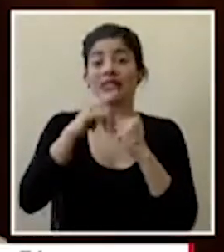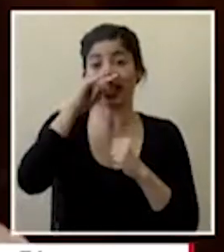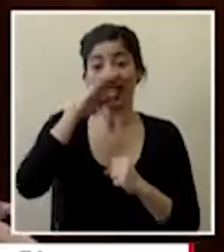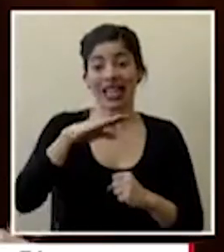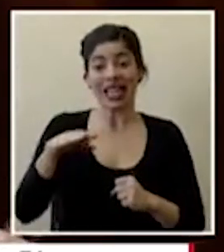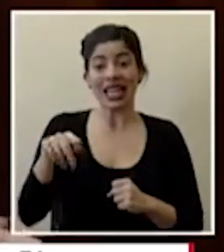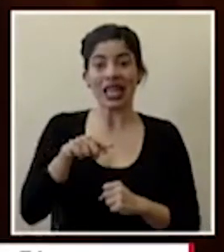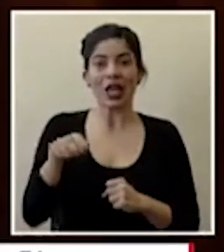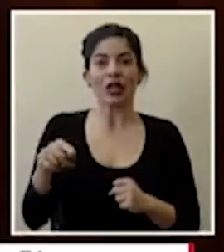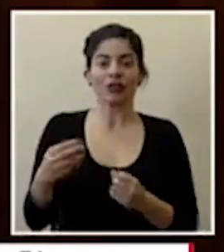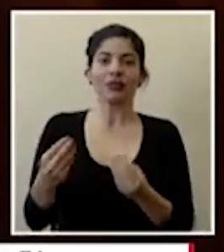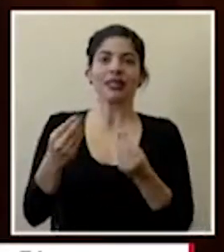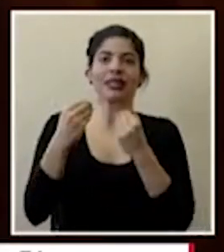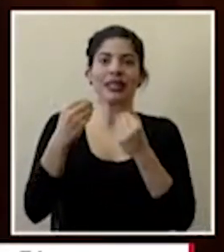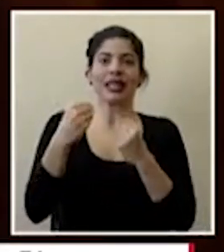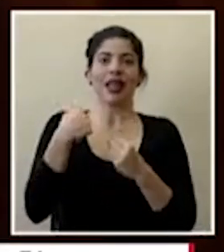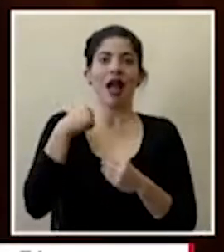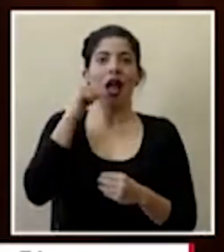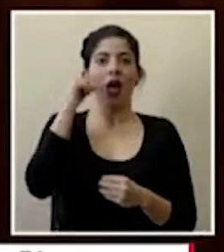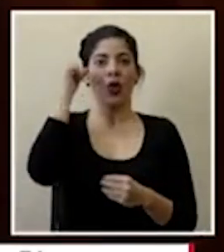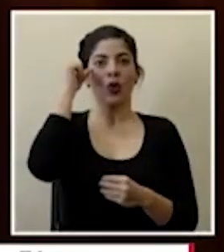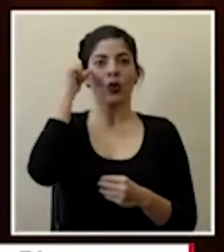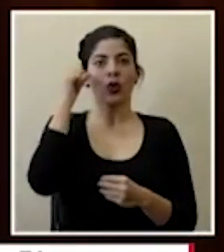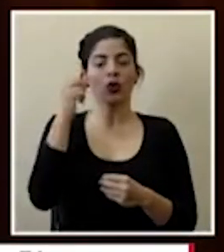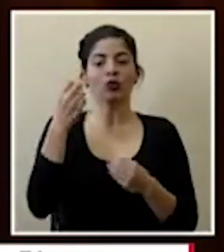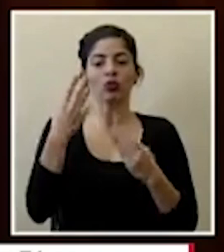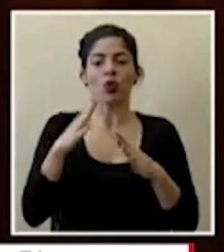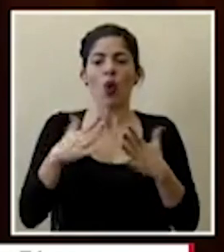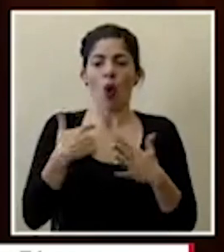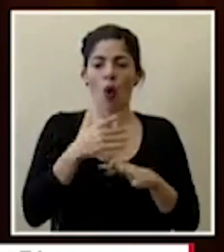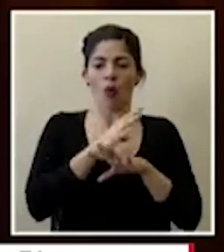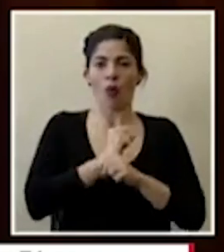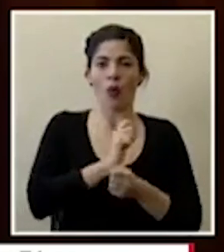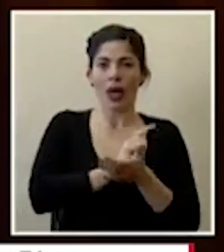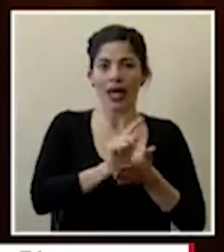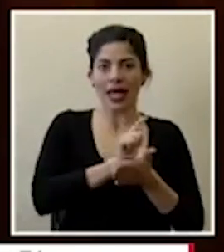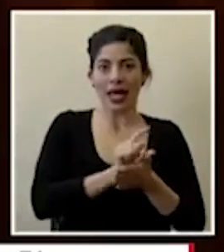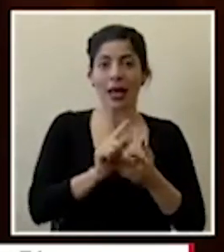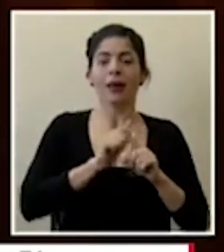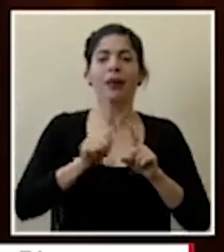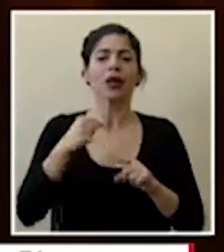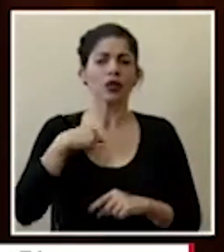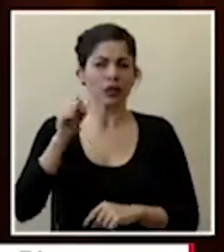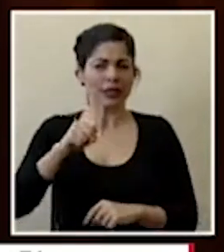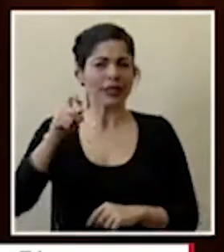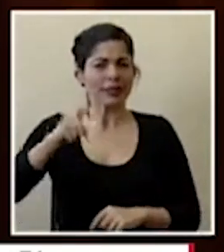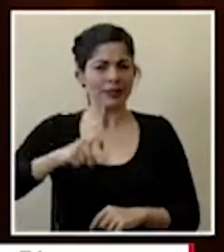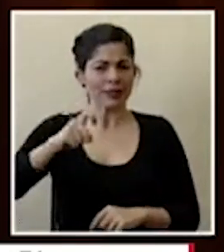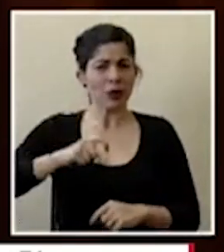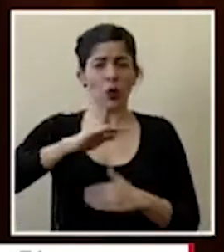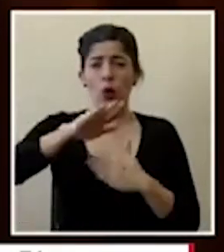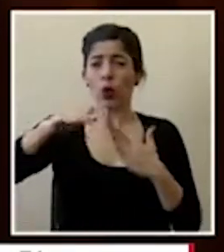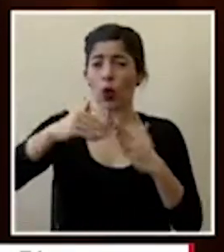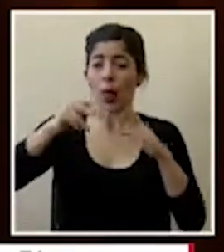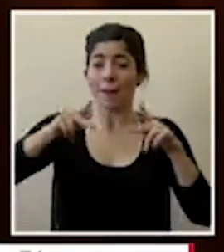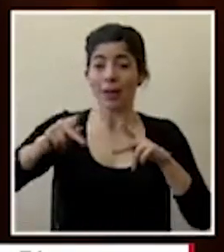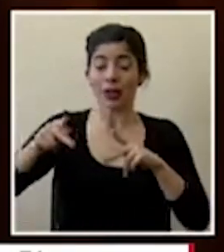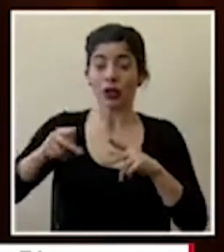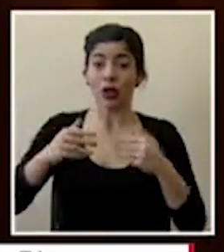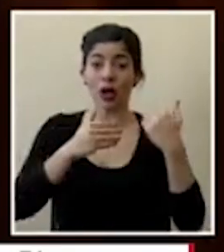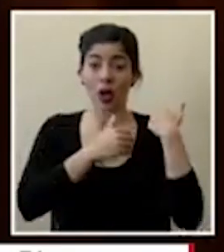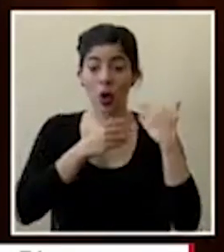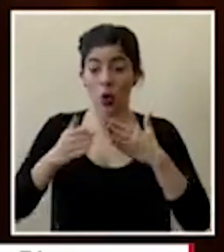son los que nos enseñan a los adultos muchos hábitos de higiene pero yo sí ocupo que todos los encargados de niños